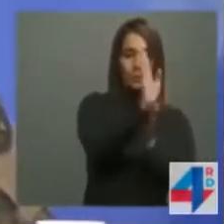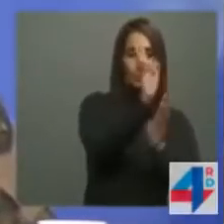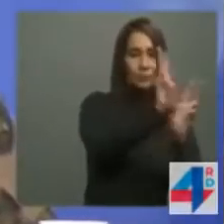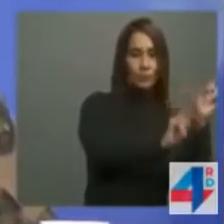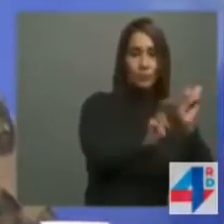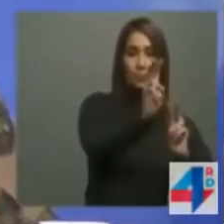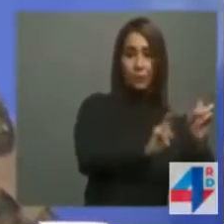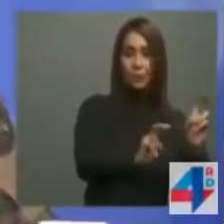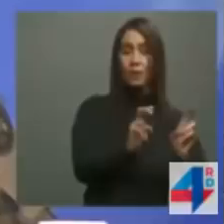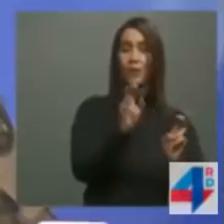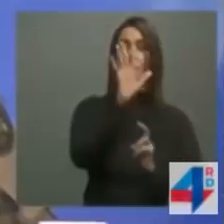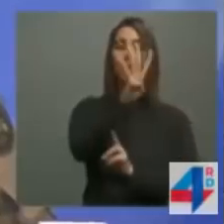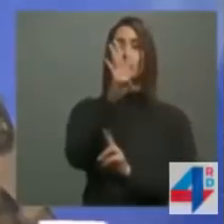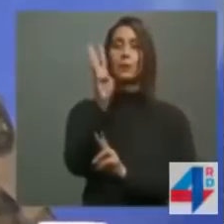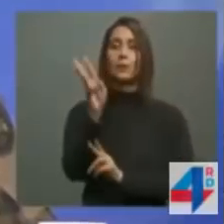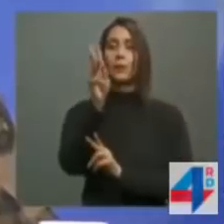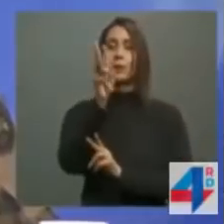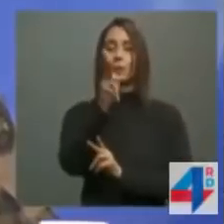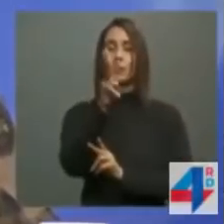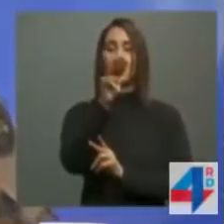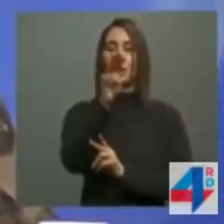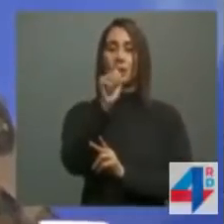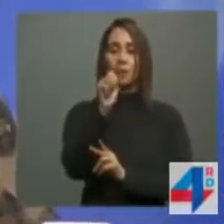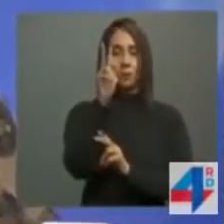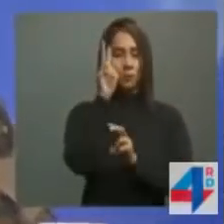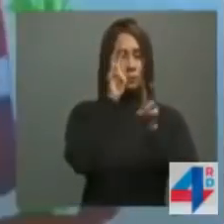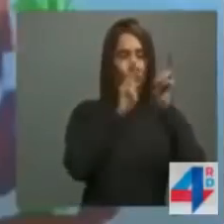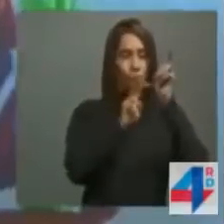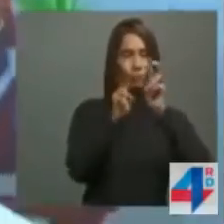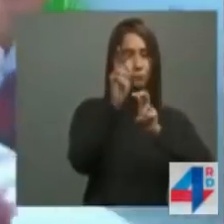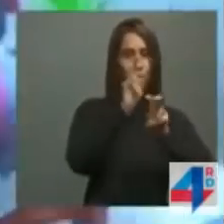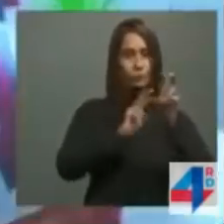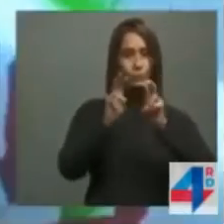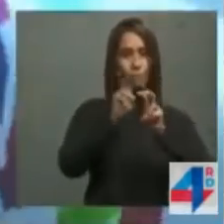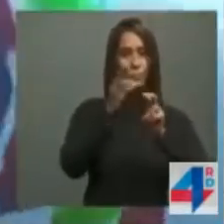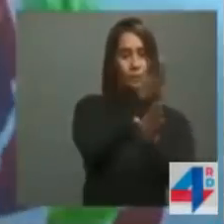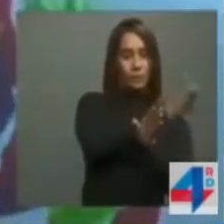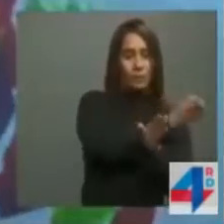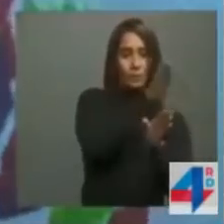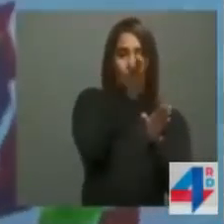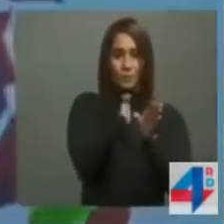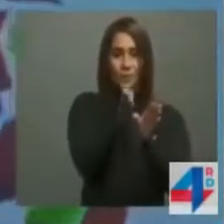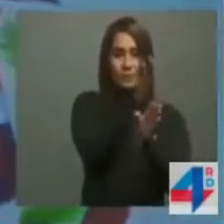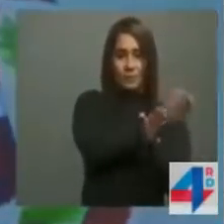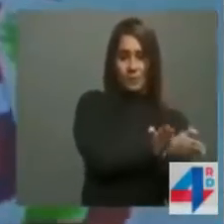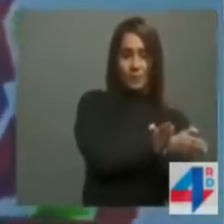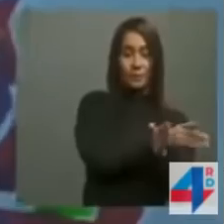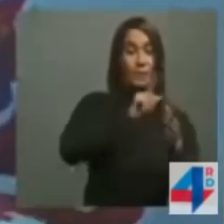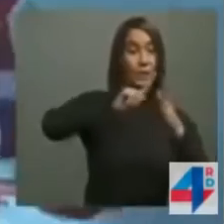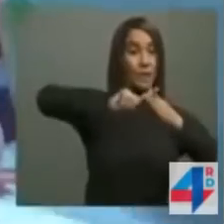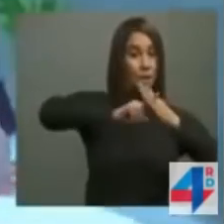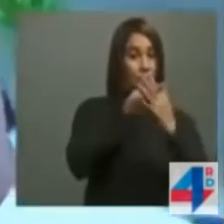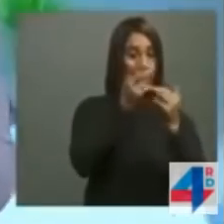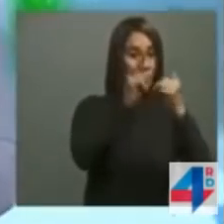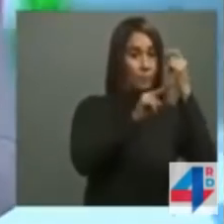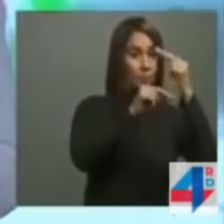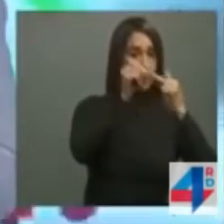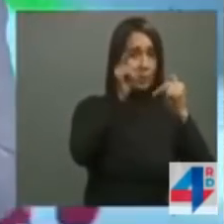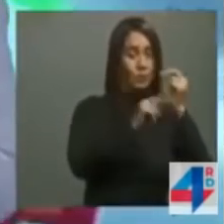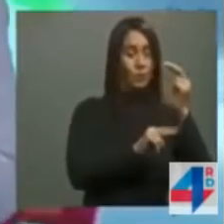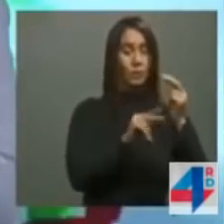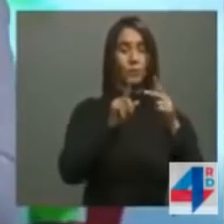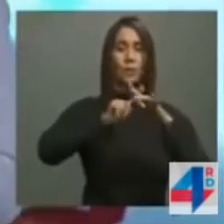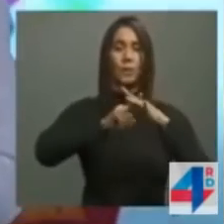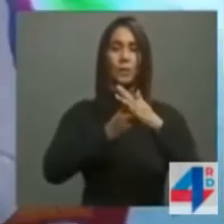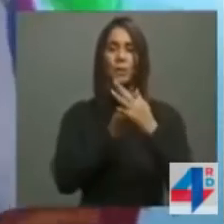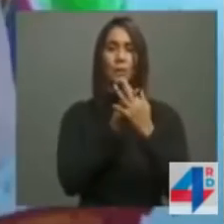kilómetros de caminos operativos para vigilancia y mantenimiento a ambos lados. Esta primera etapa se estará